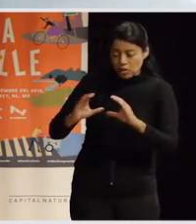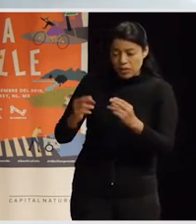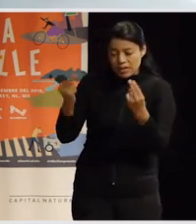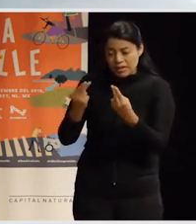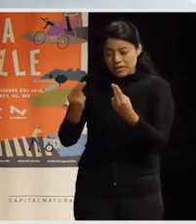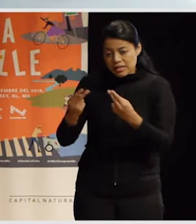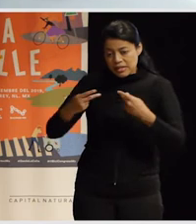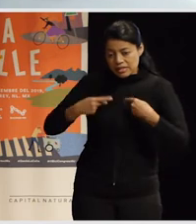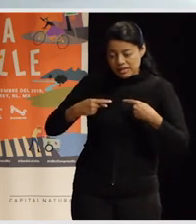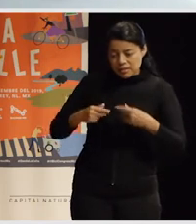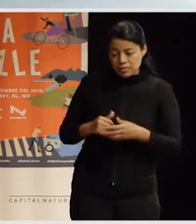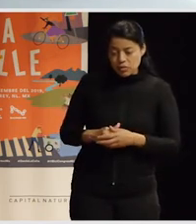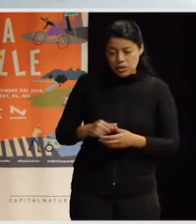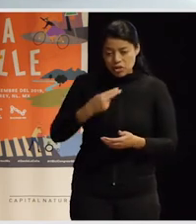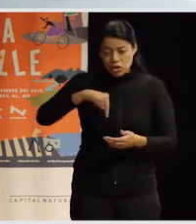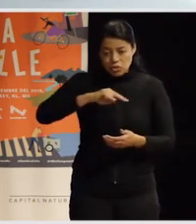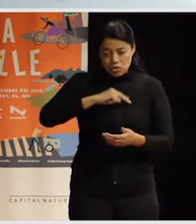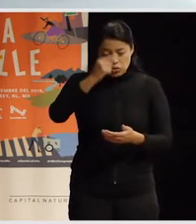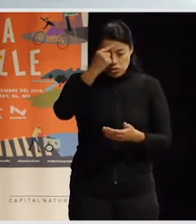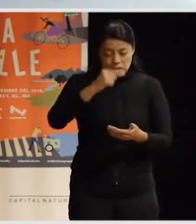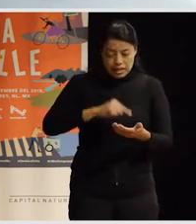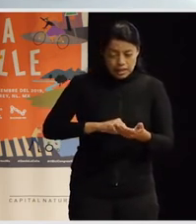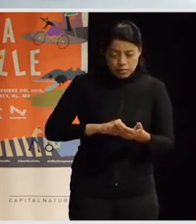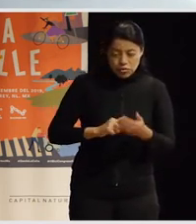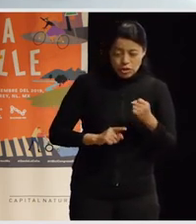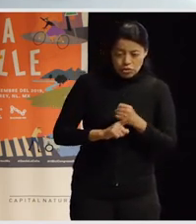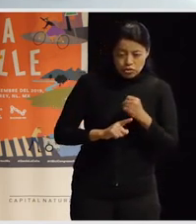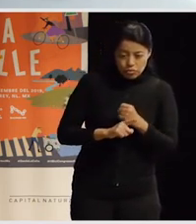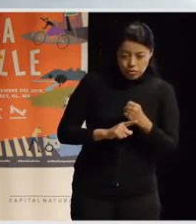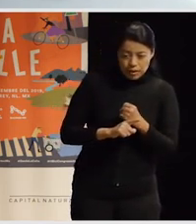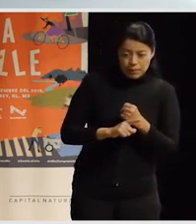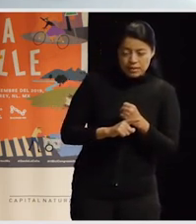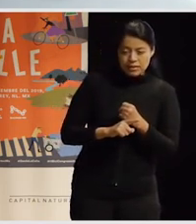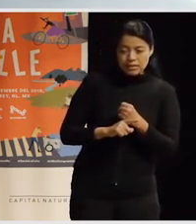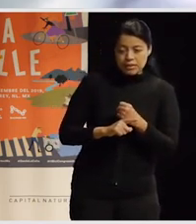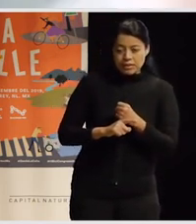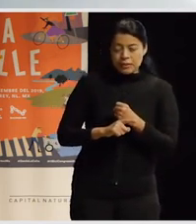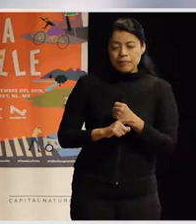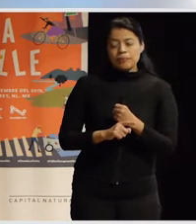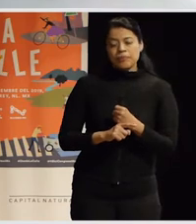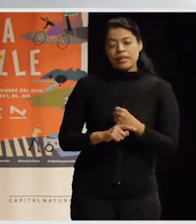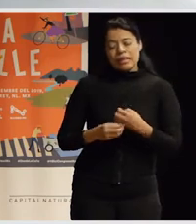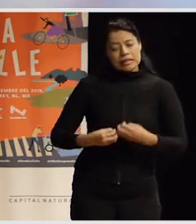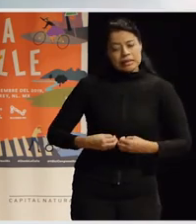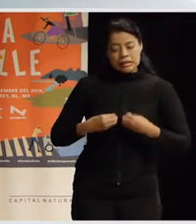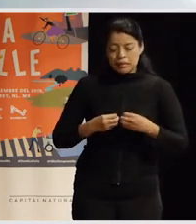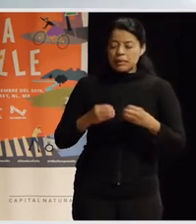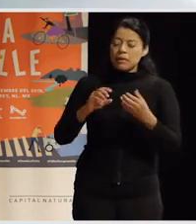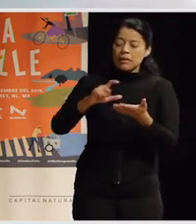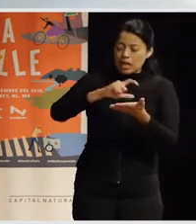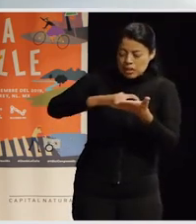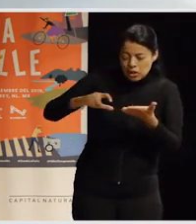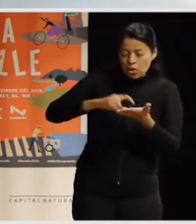En este sentido, nosotras creemos que estos dos conceptos de zonificación, o sea, de división, de aquí se vive, aquí se compra, aquí